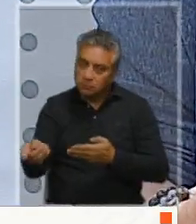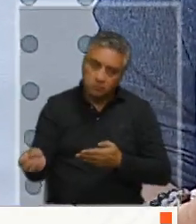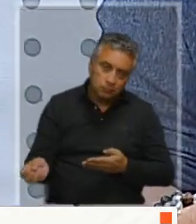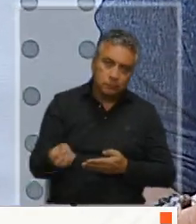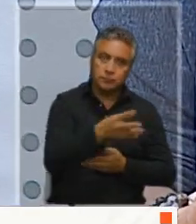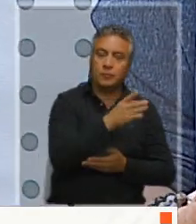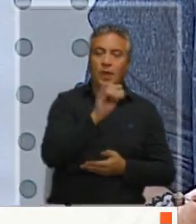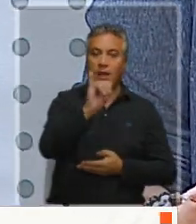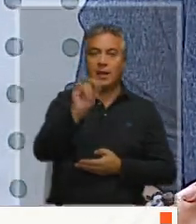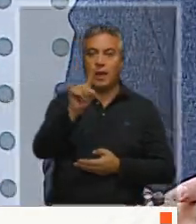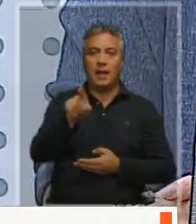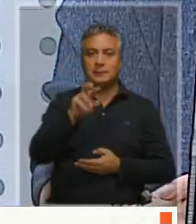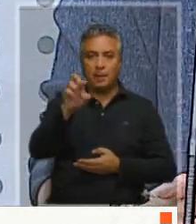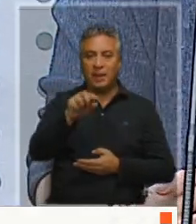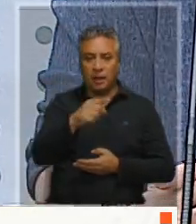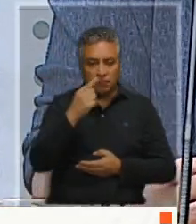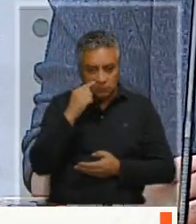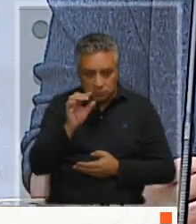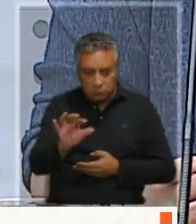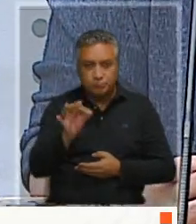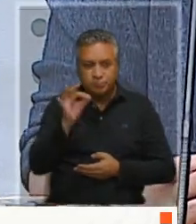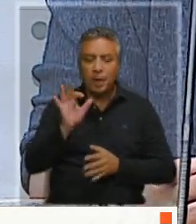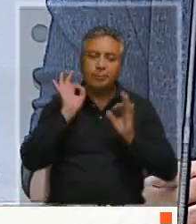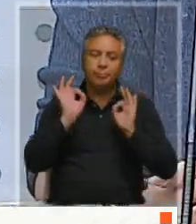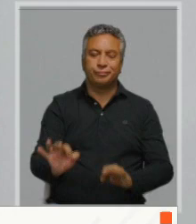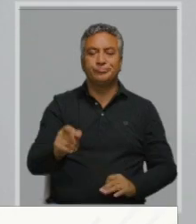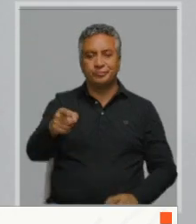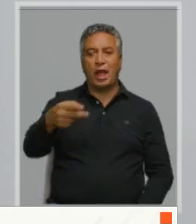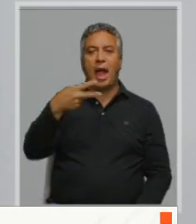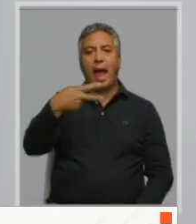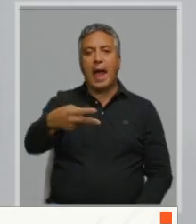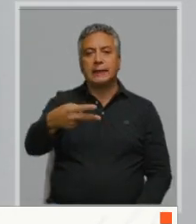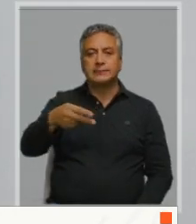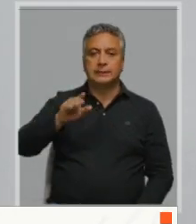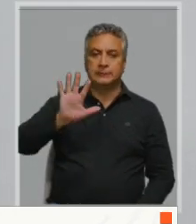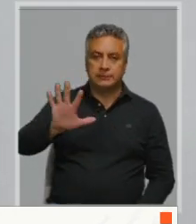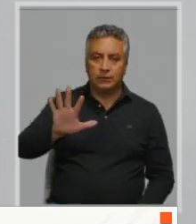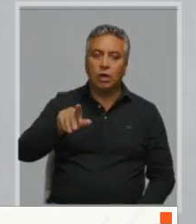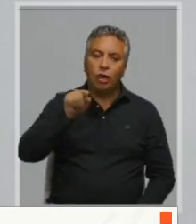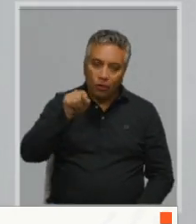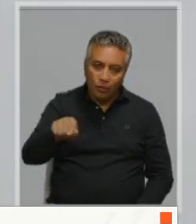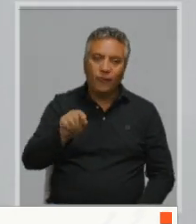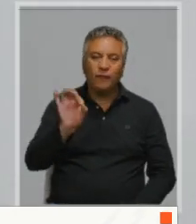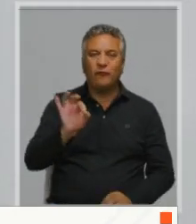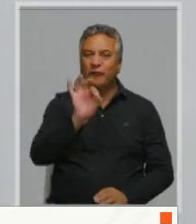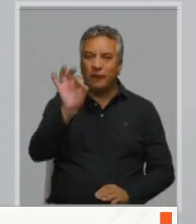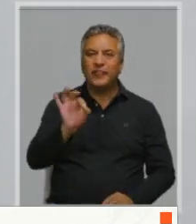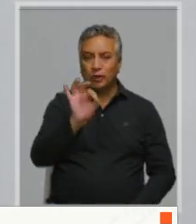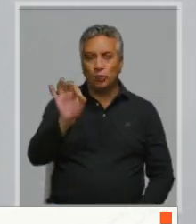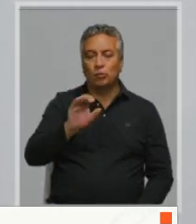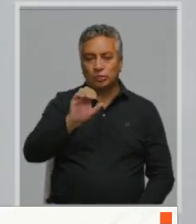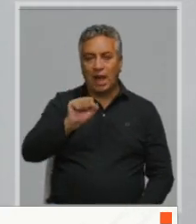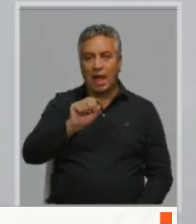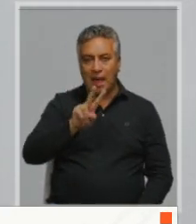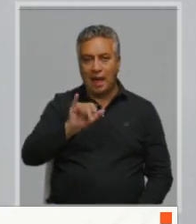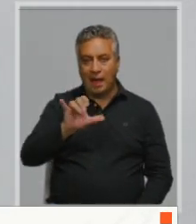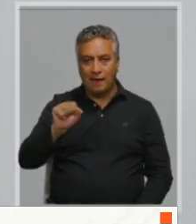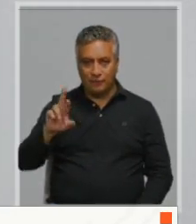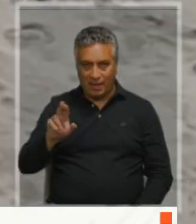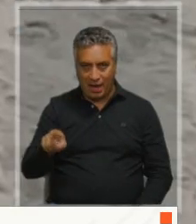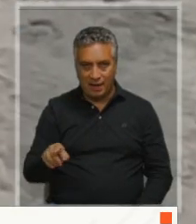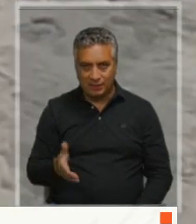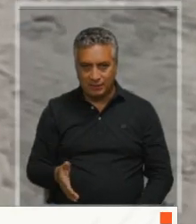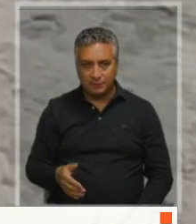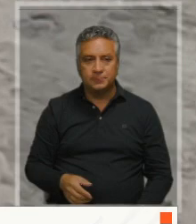detectó que se trata de un virus H5, que es el virus aviar. Hospitalizado en un hospital regional de Antofagasta, en estado grave pero